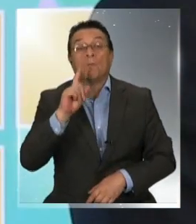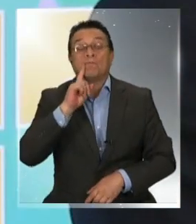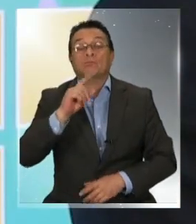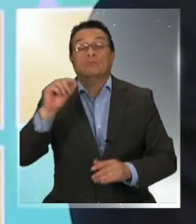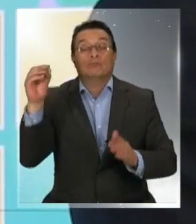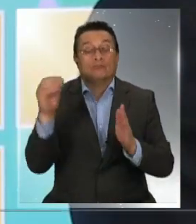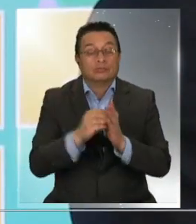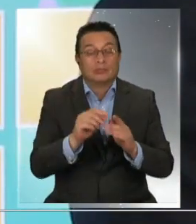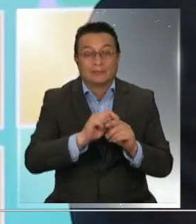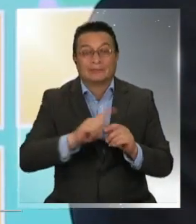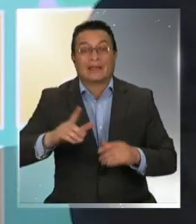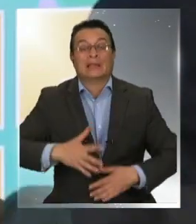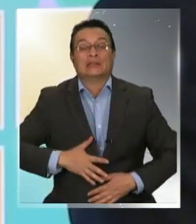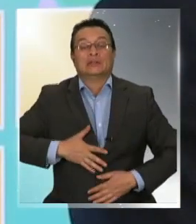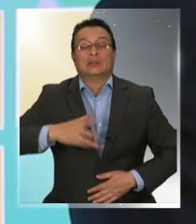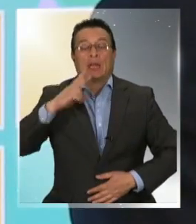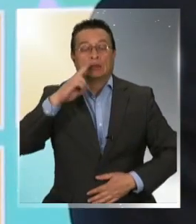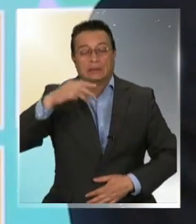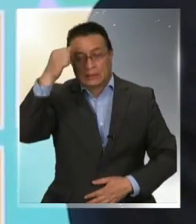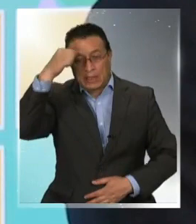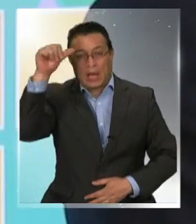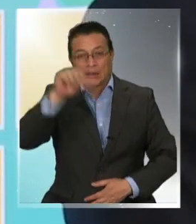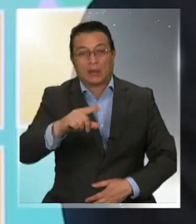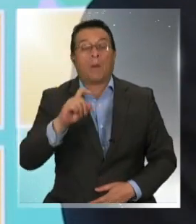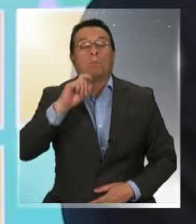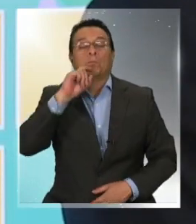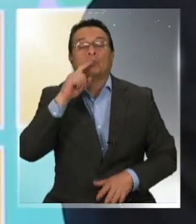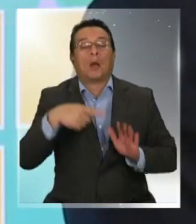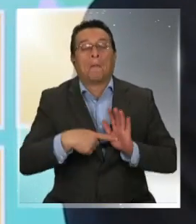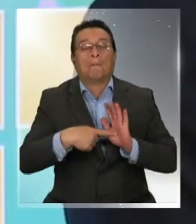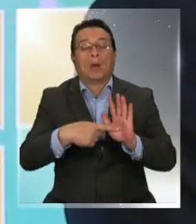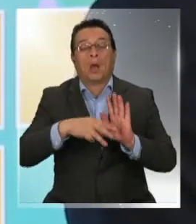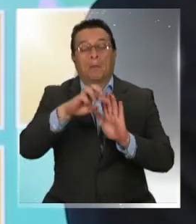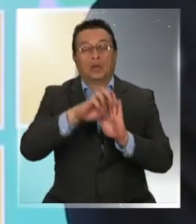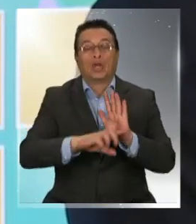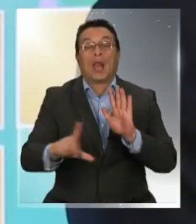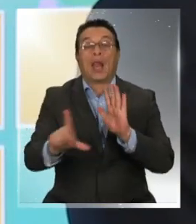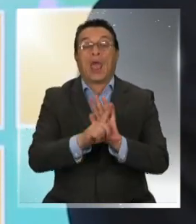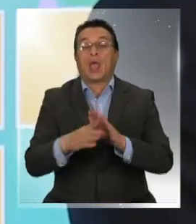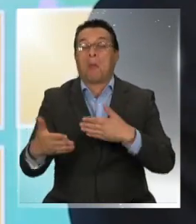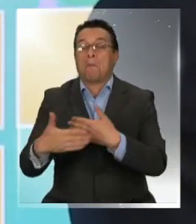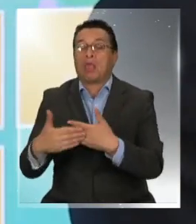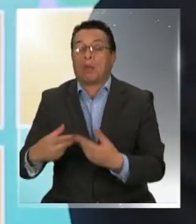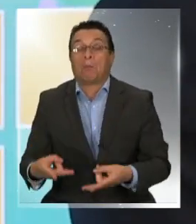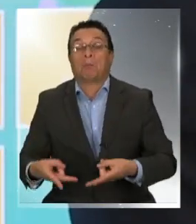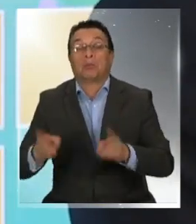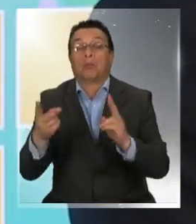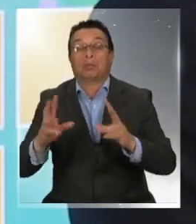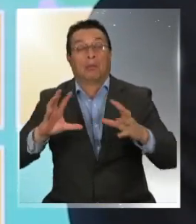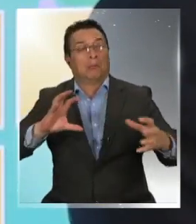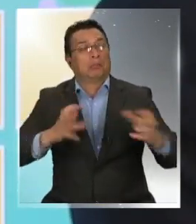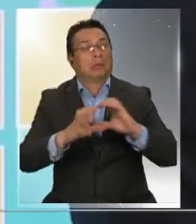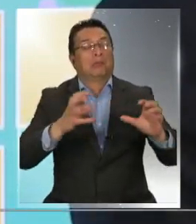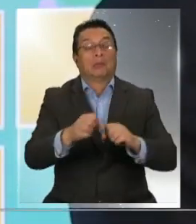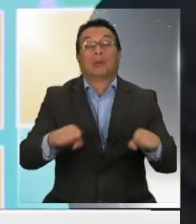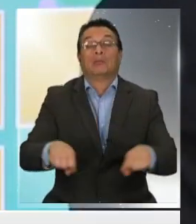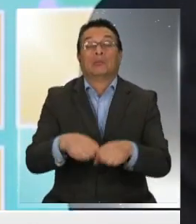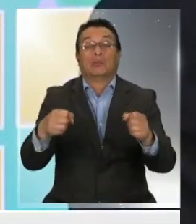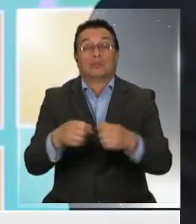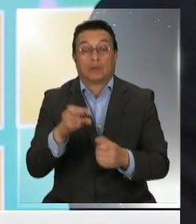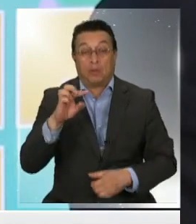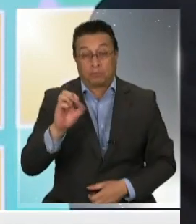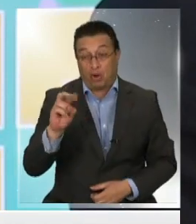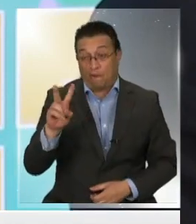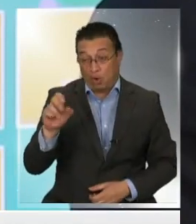país una sensación de impunidad. Quienes presentaron un proyecto de ley para indultar a quienes destruyeron y quemaron, como Yana